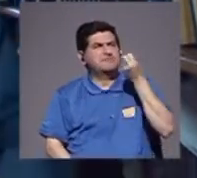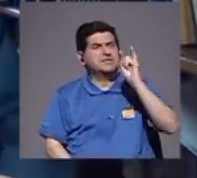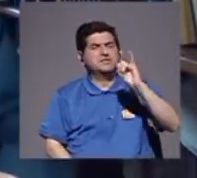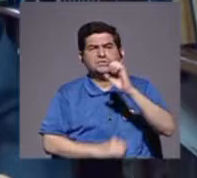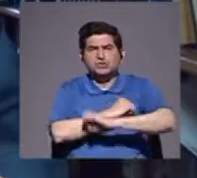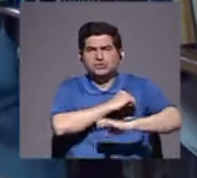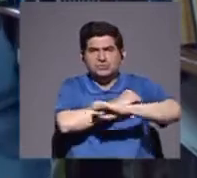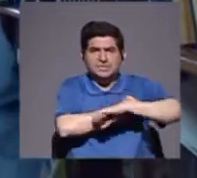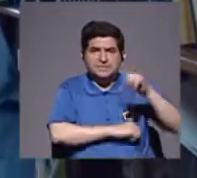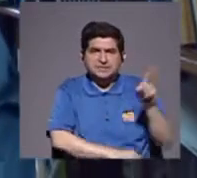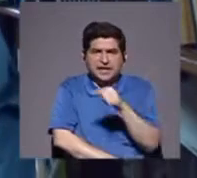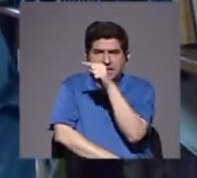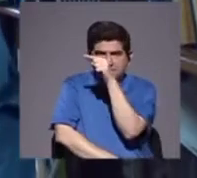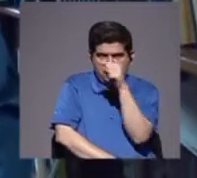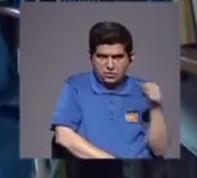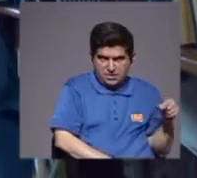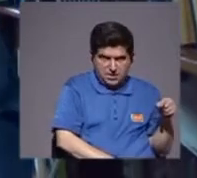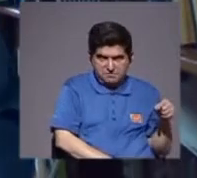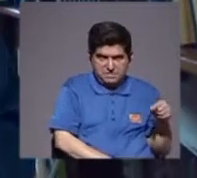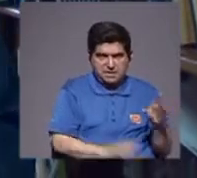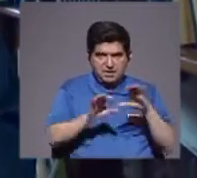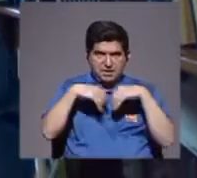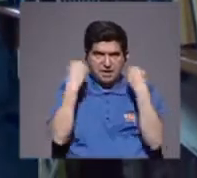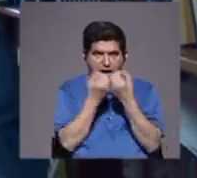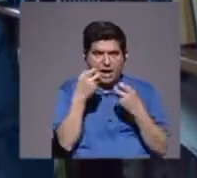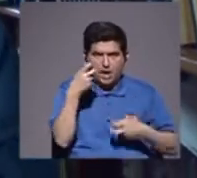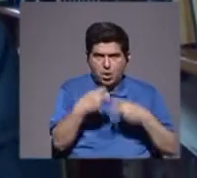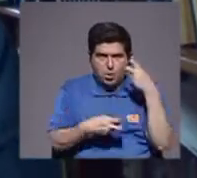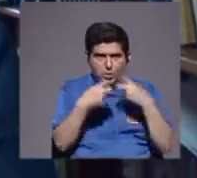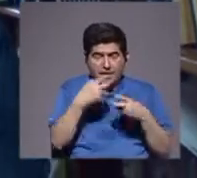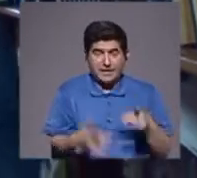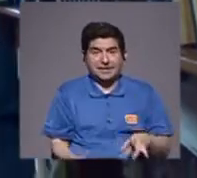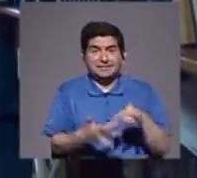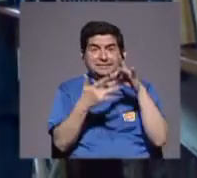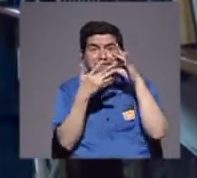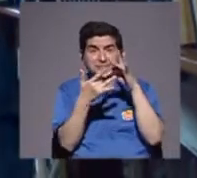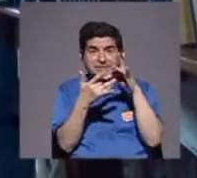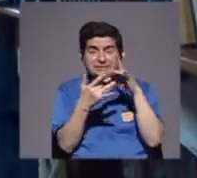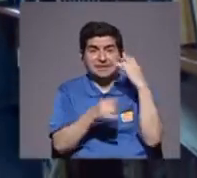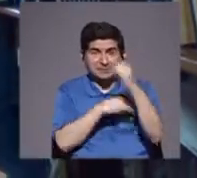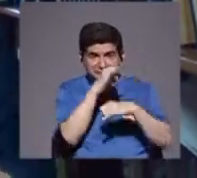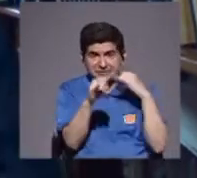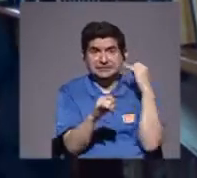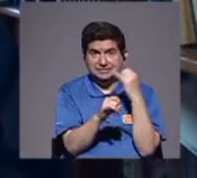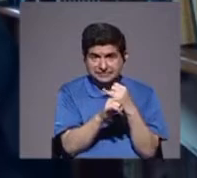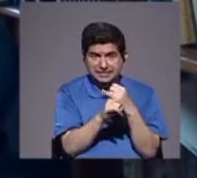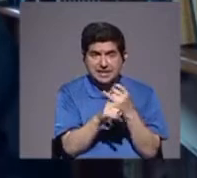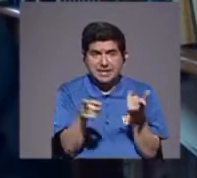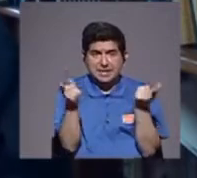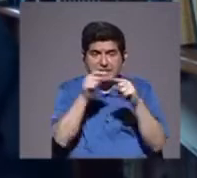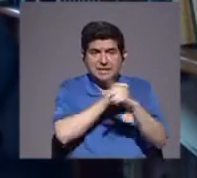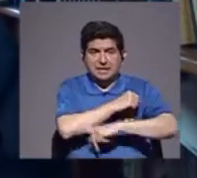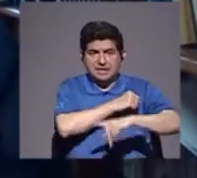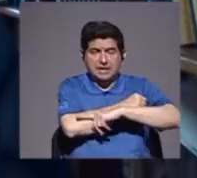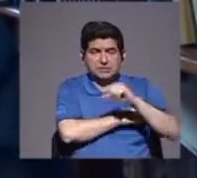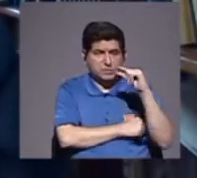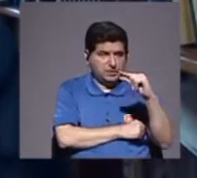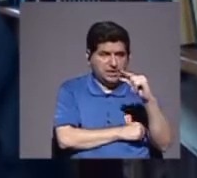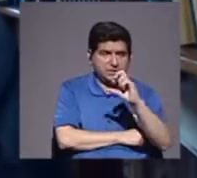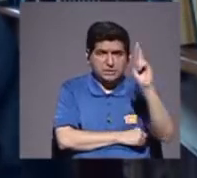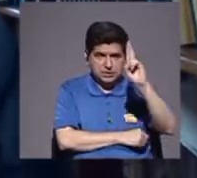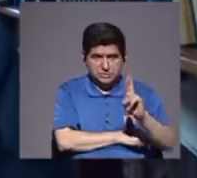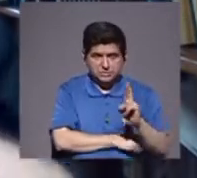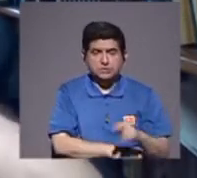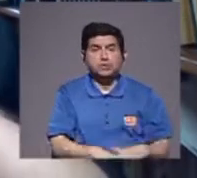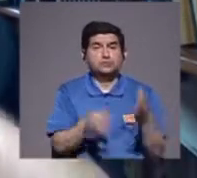le quita a las organizaciones criminales, particularmente las internacionales, y en el caso de países pequeños como Costa Rica,